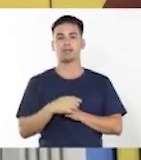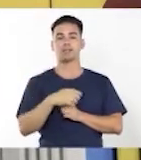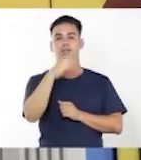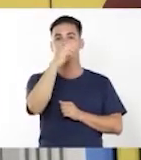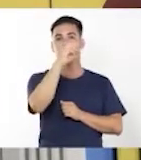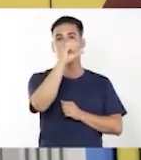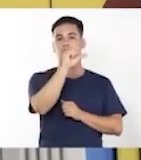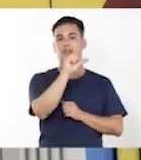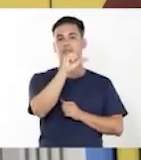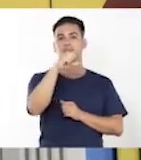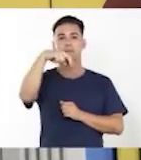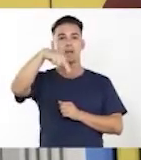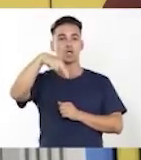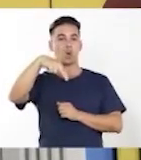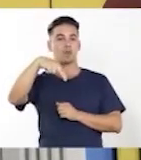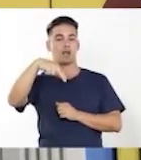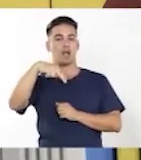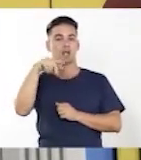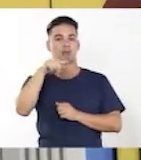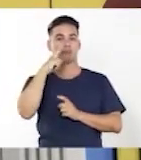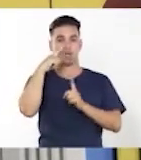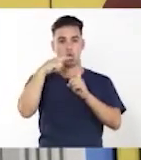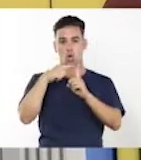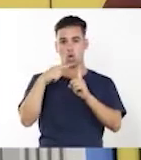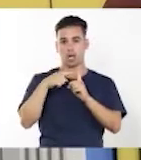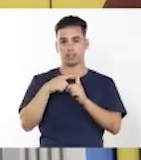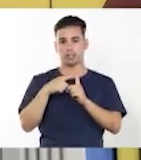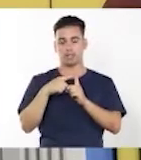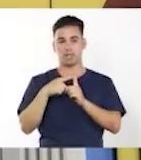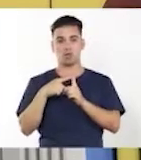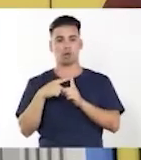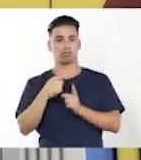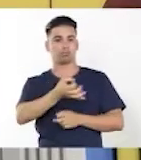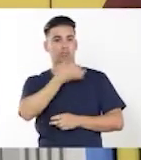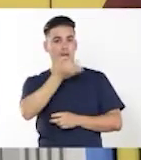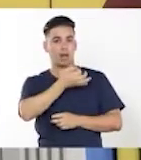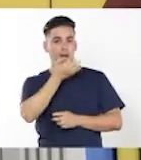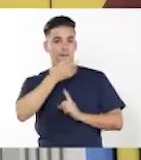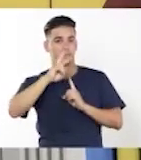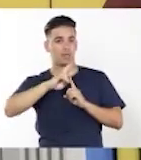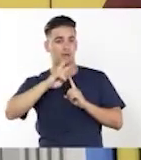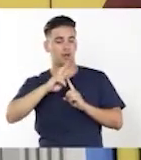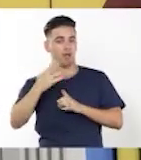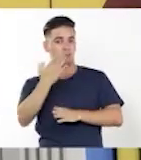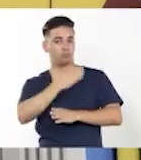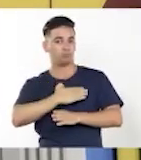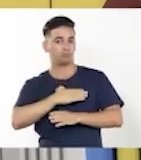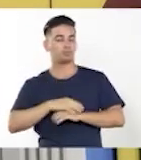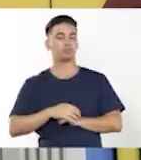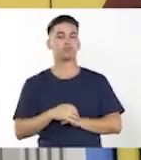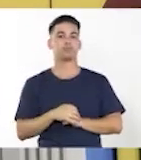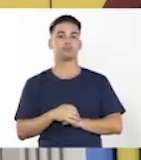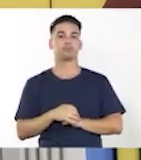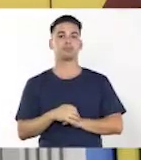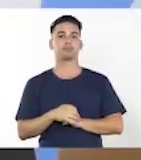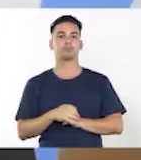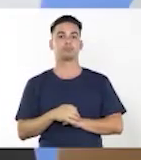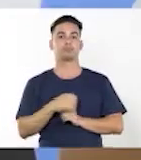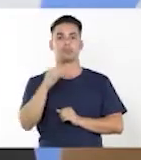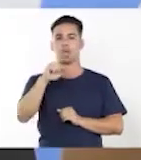nosotros trabajamos en encuentros anteriores, el sintagma nominal.